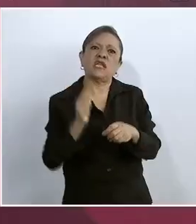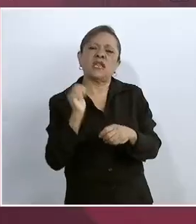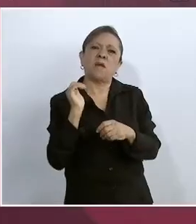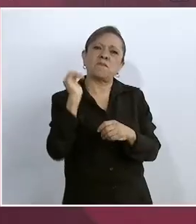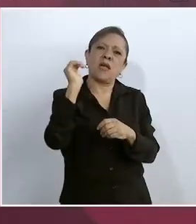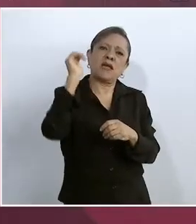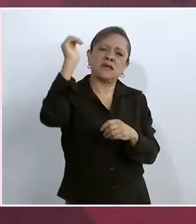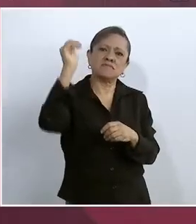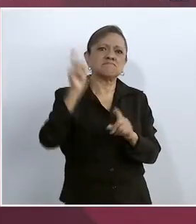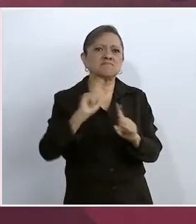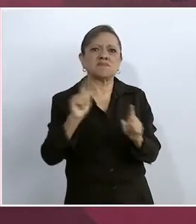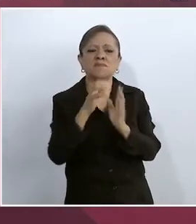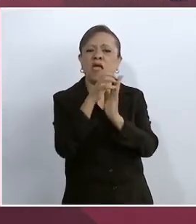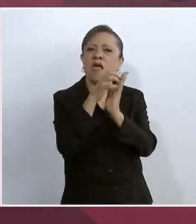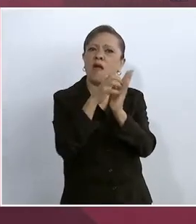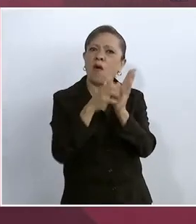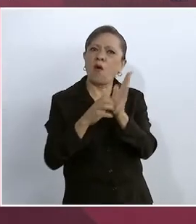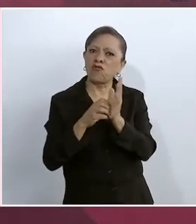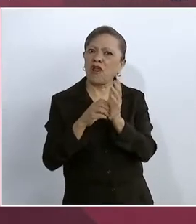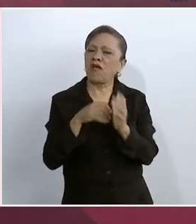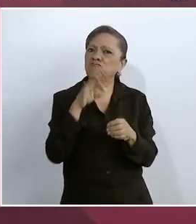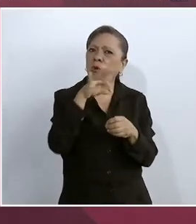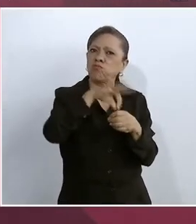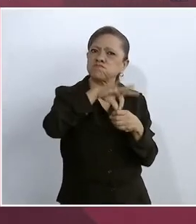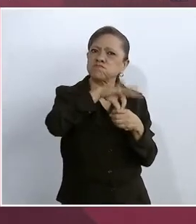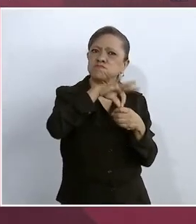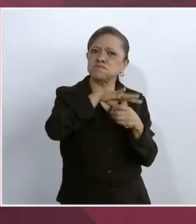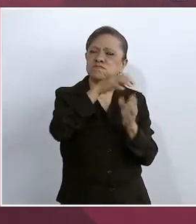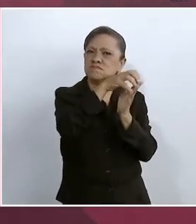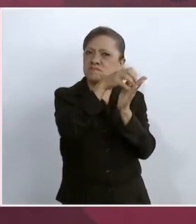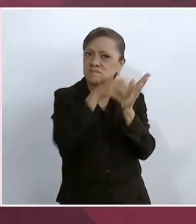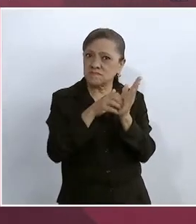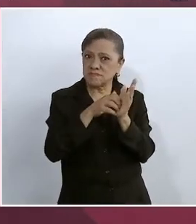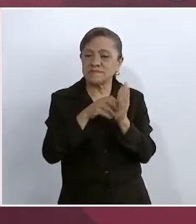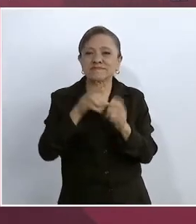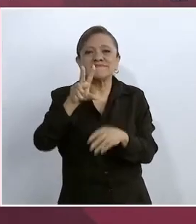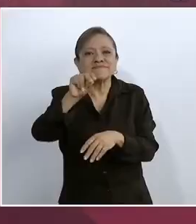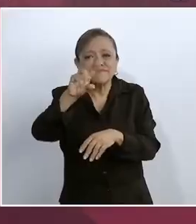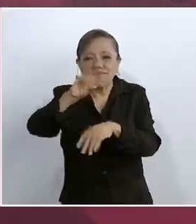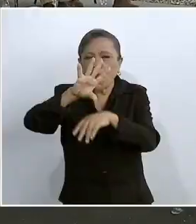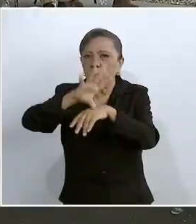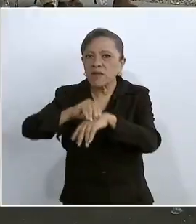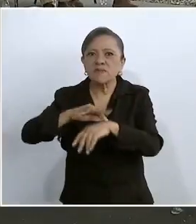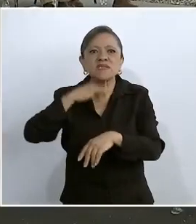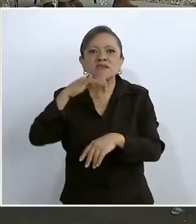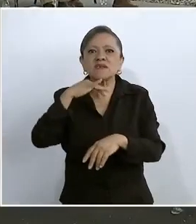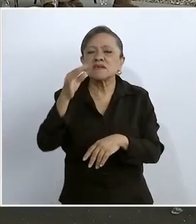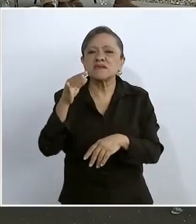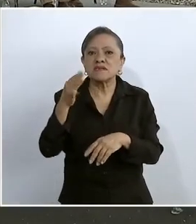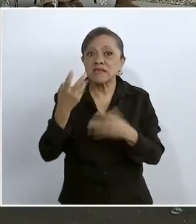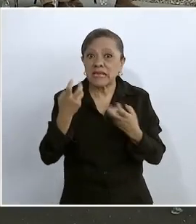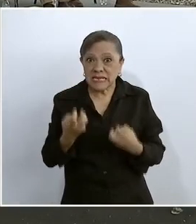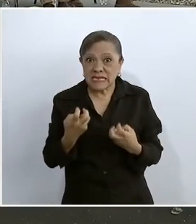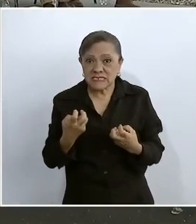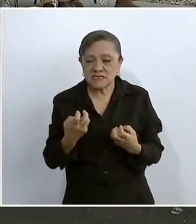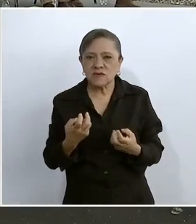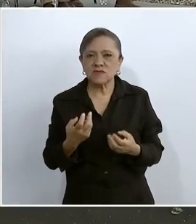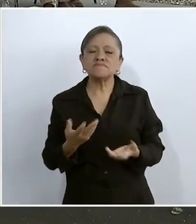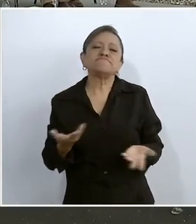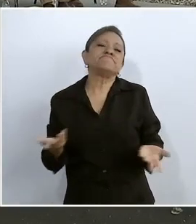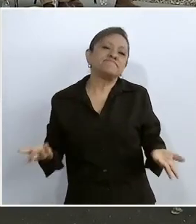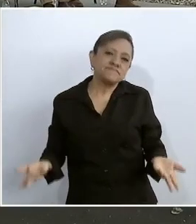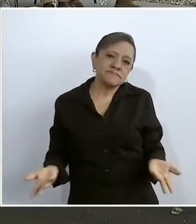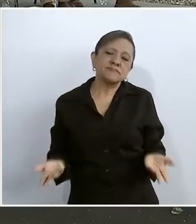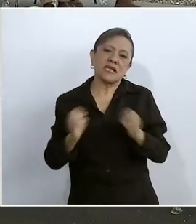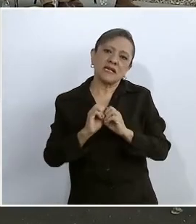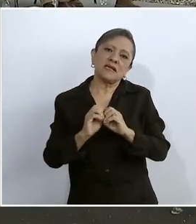ahorrando y no permitiendo la corrupción. Esto desde luego tiene enojados